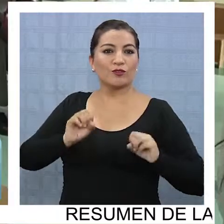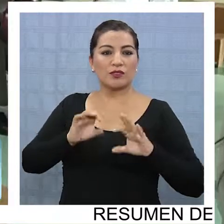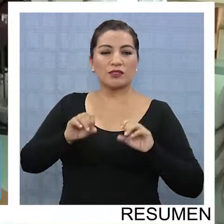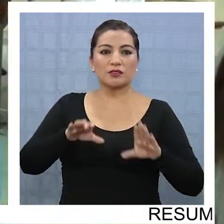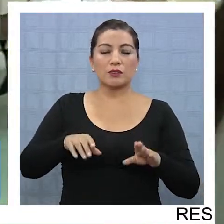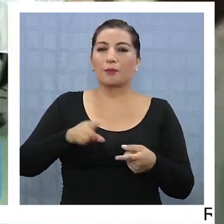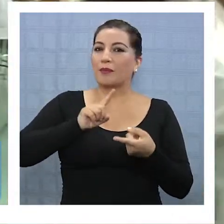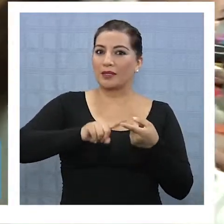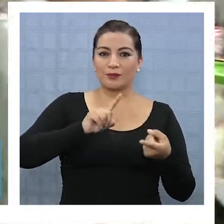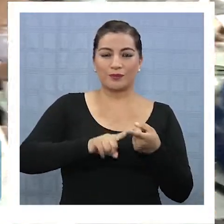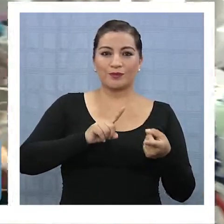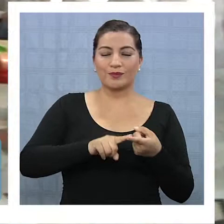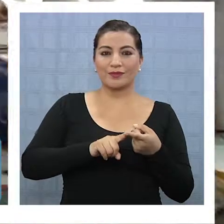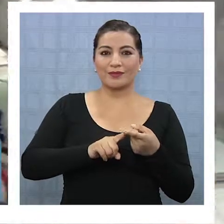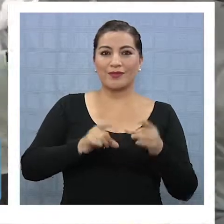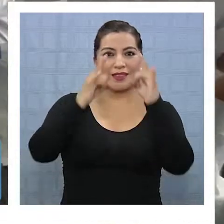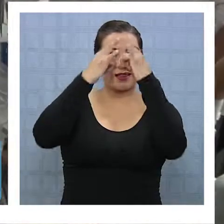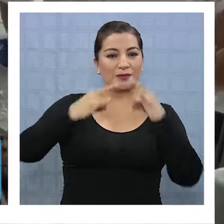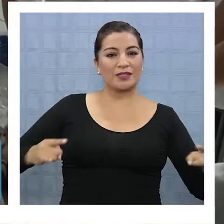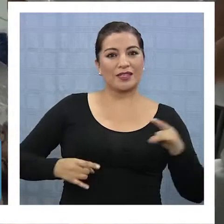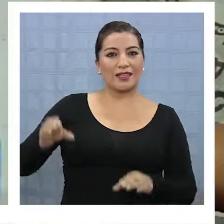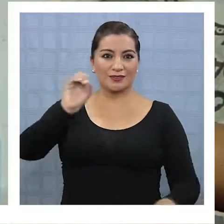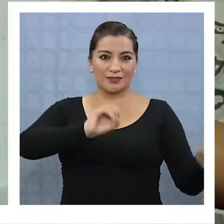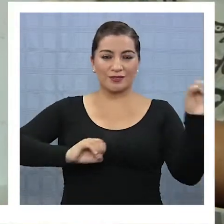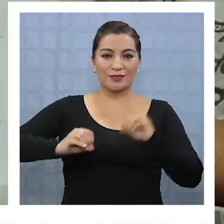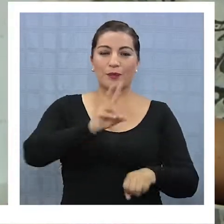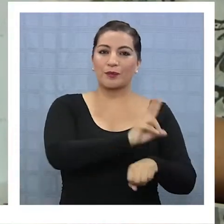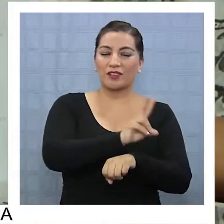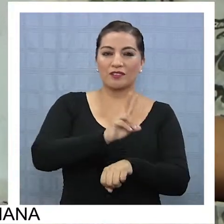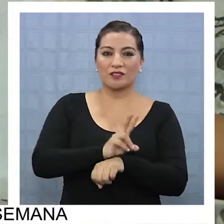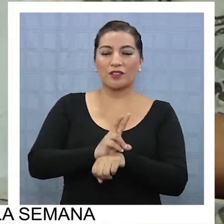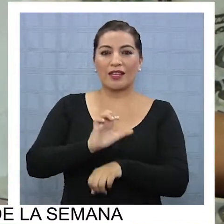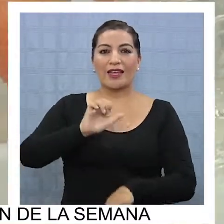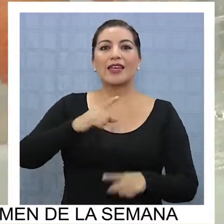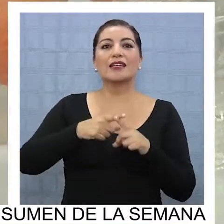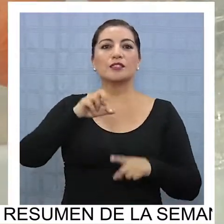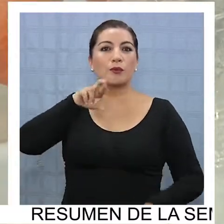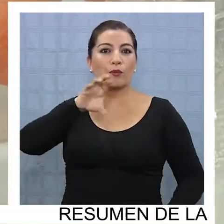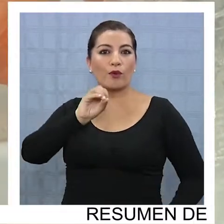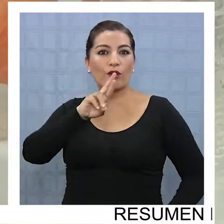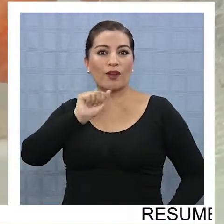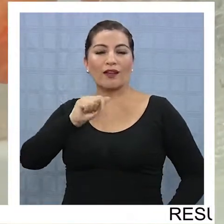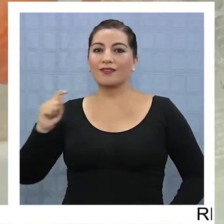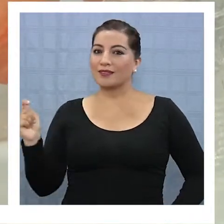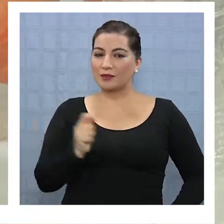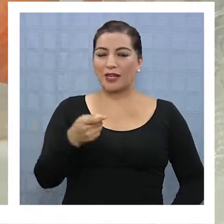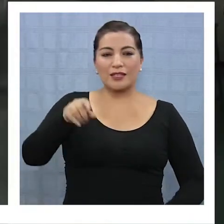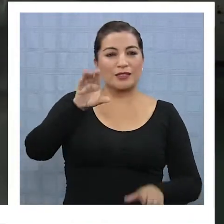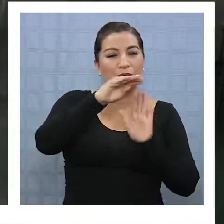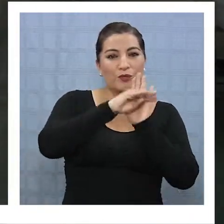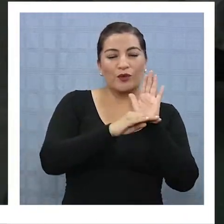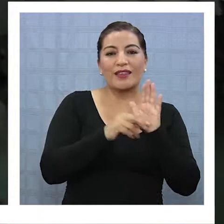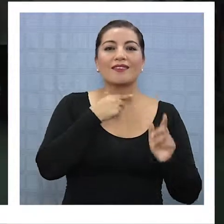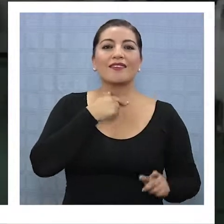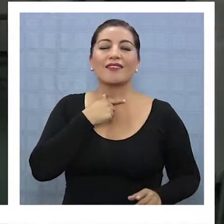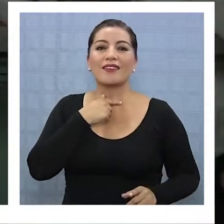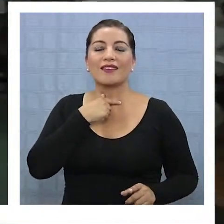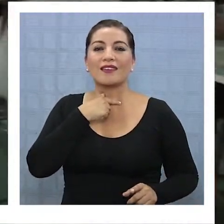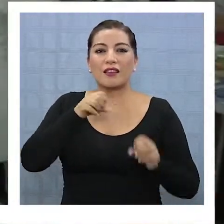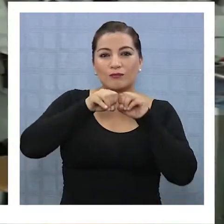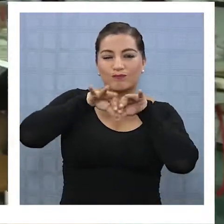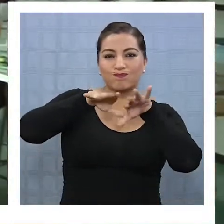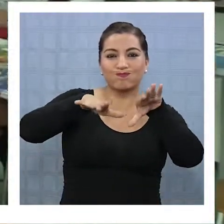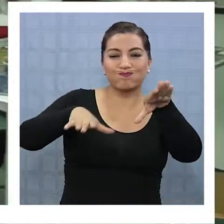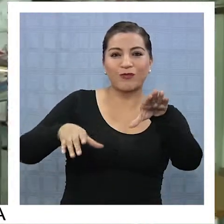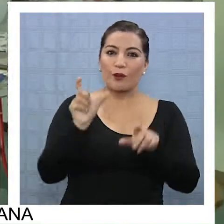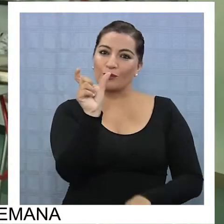para participar en el Campamento de Ciencias para Profesores Explora de Tarapacá. Este programa busca masificar el concepto